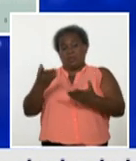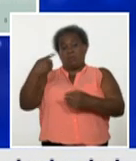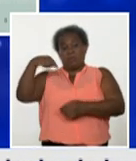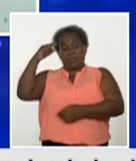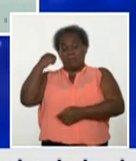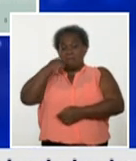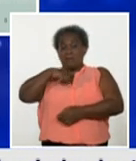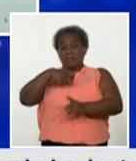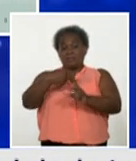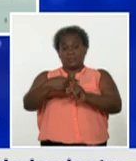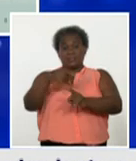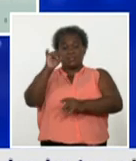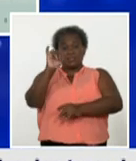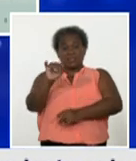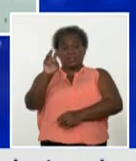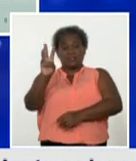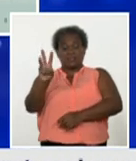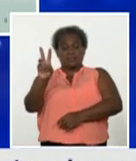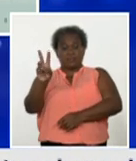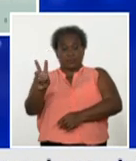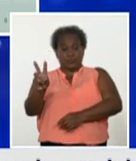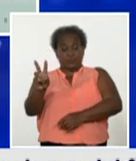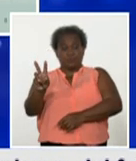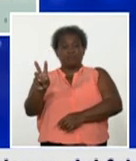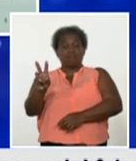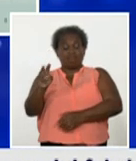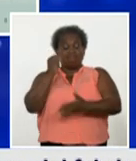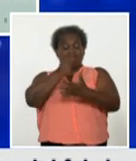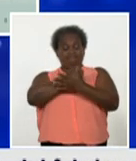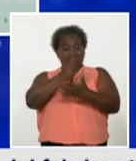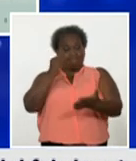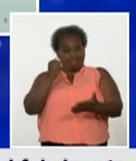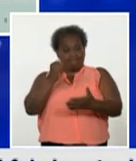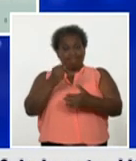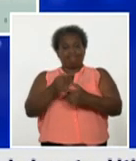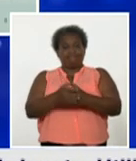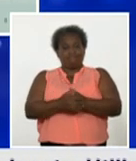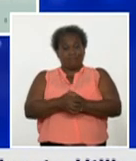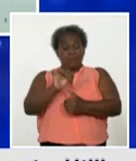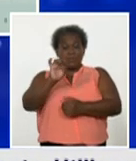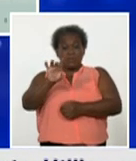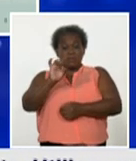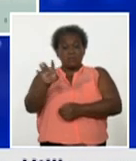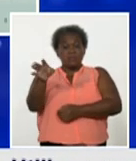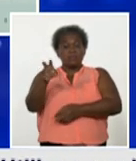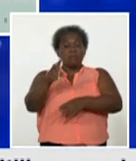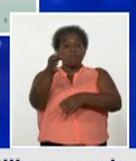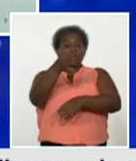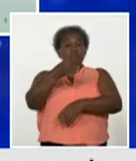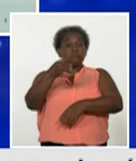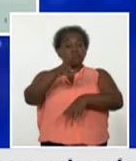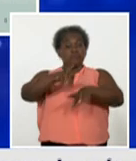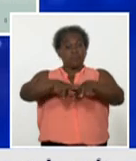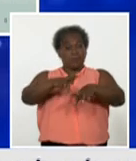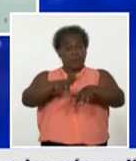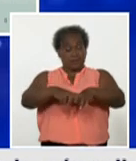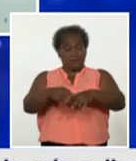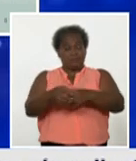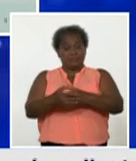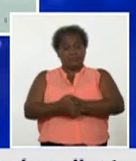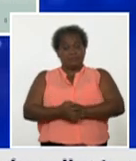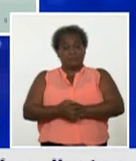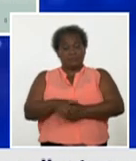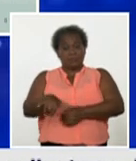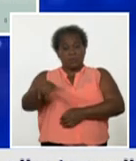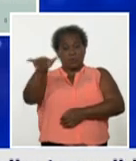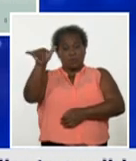seiscientos treinta y dos autóctonos se diagnosticaron en sus quince municipios como es característico Bolleros